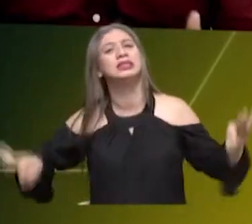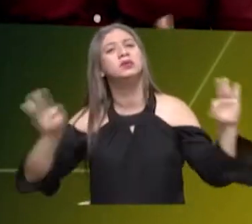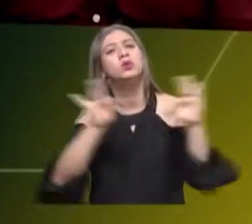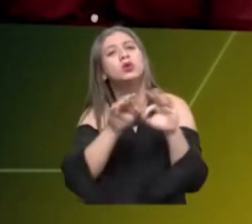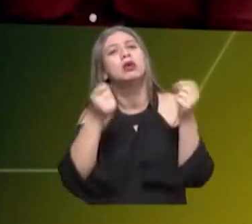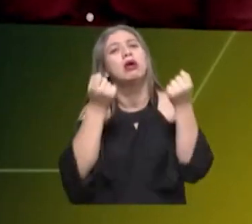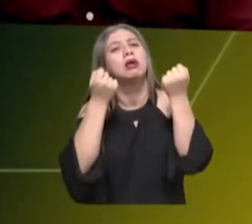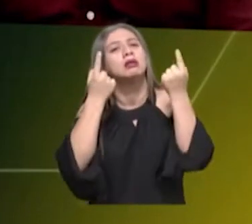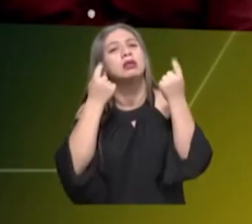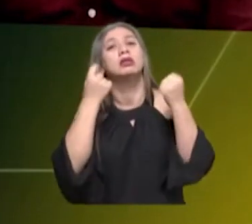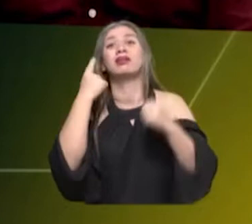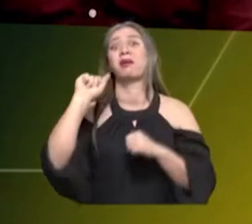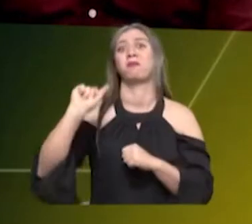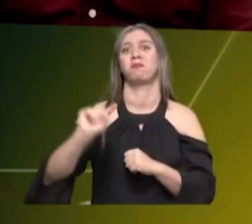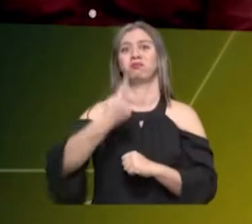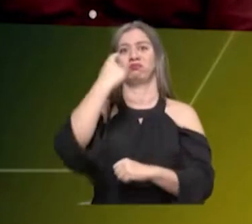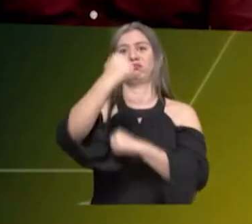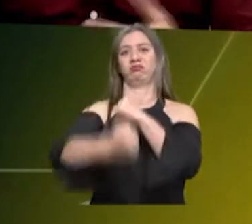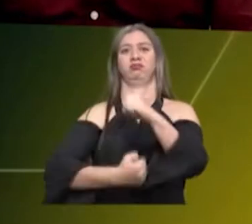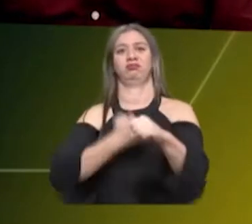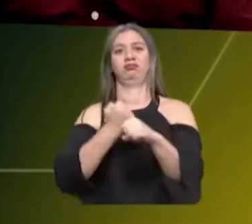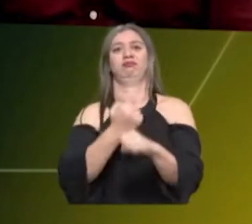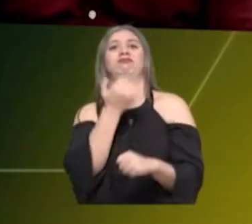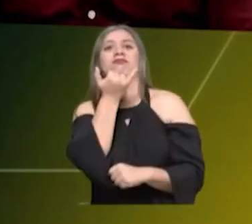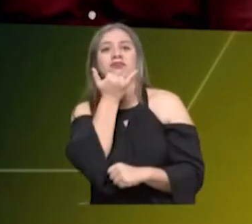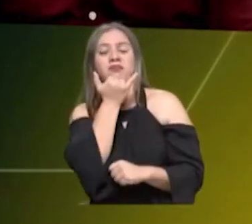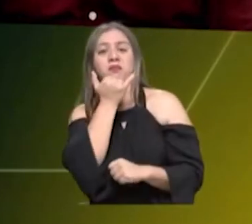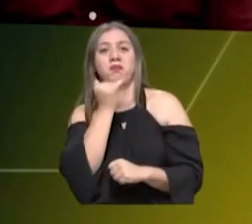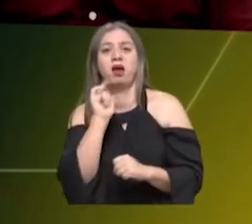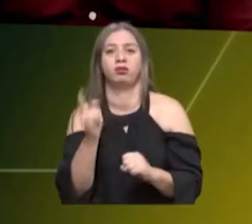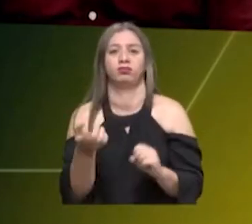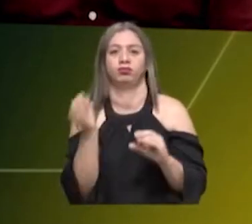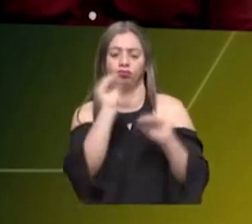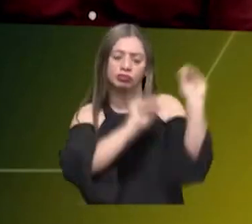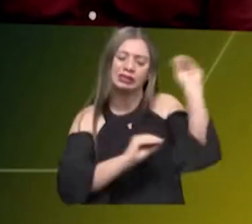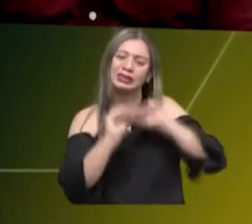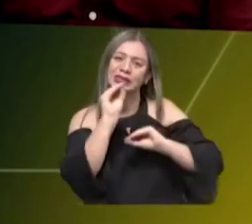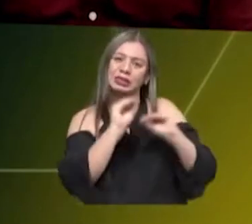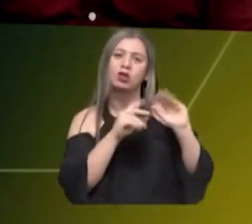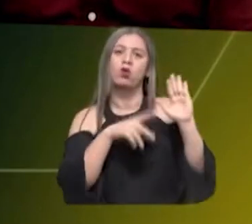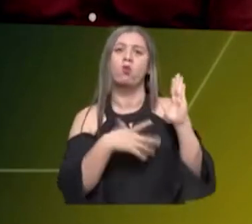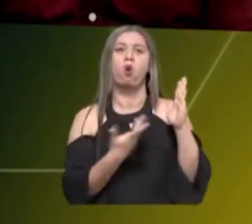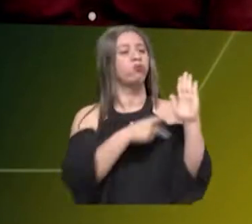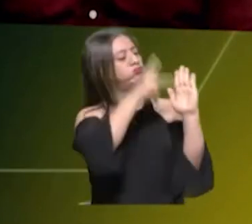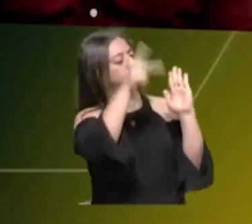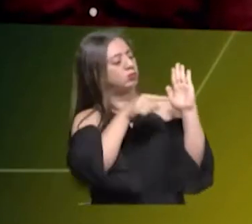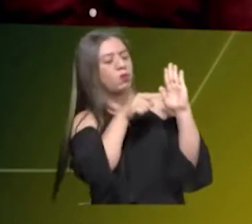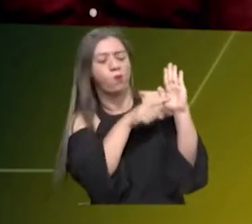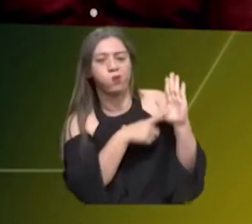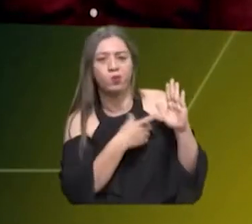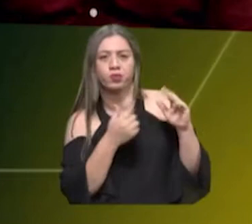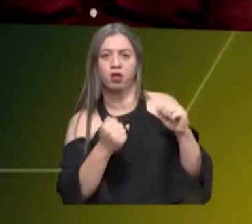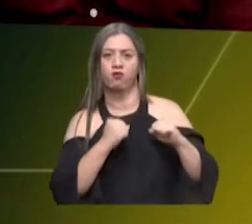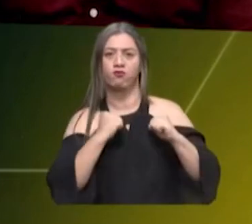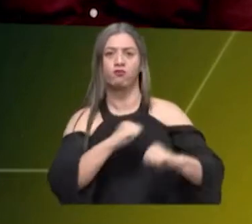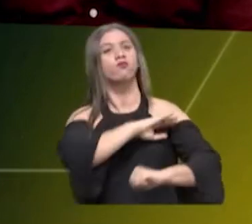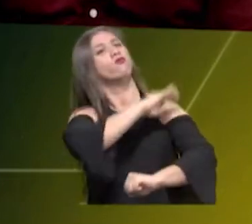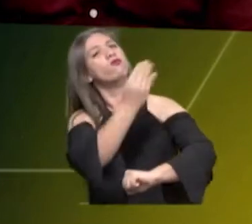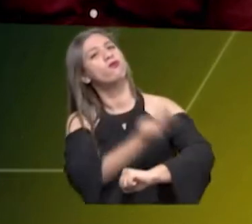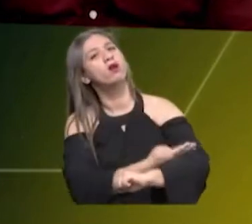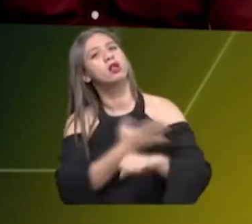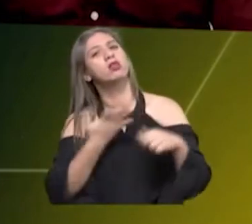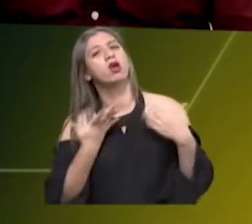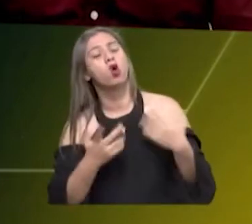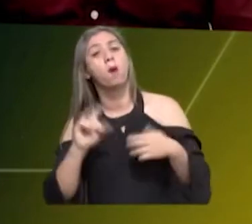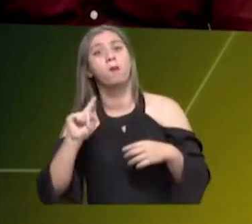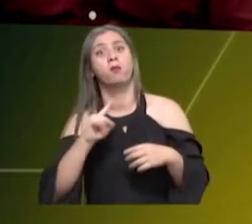que hay detrás de este primer año. Desde el momento de la formulación tuvimos una apuesta fuerte para tratar de